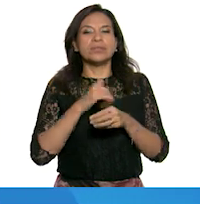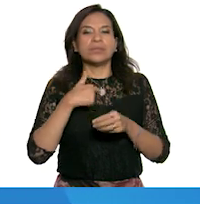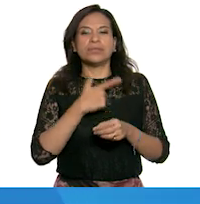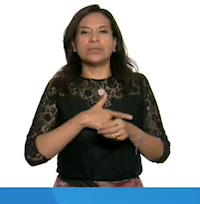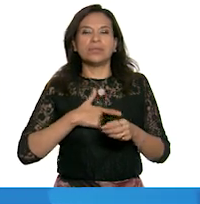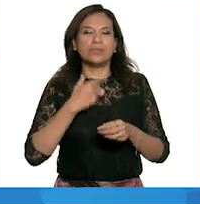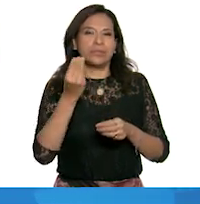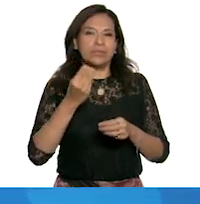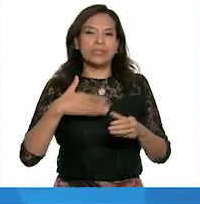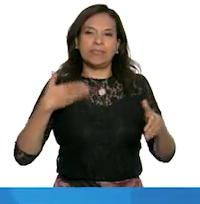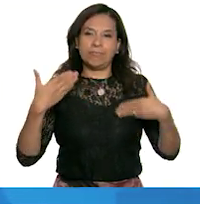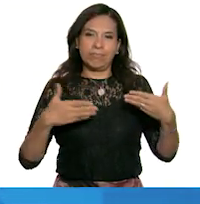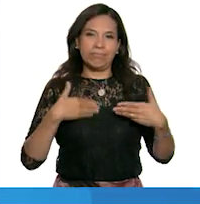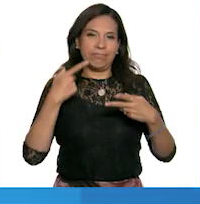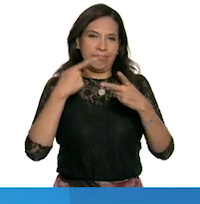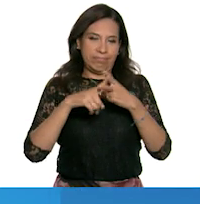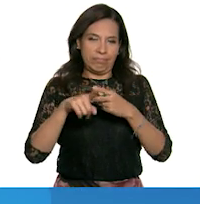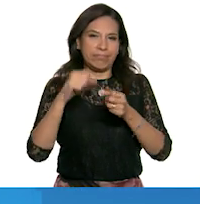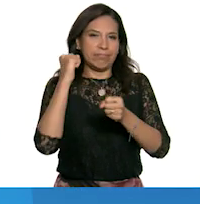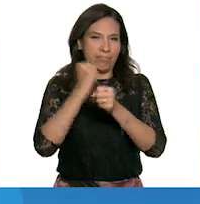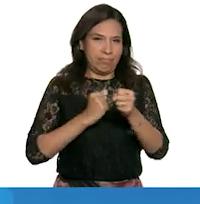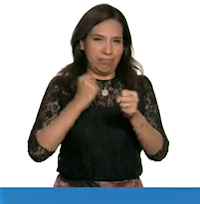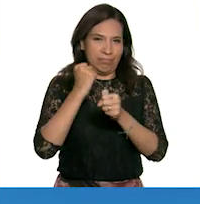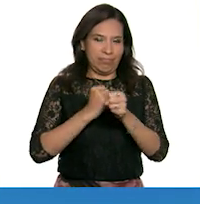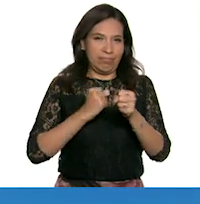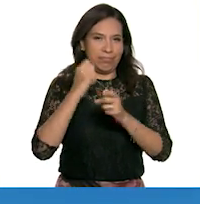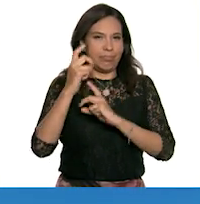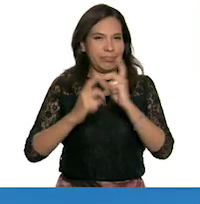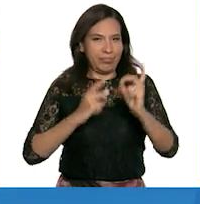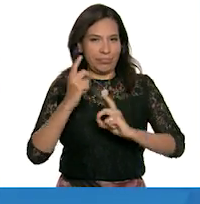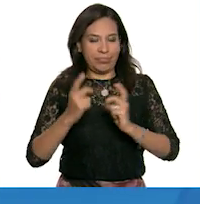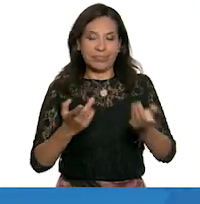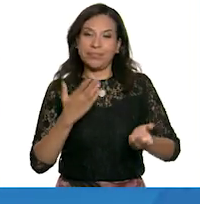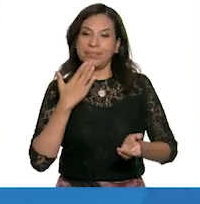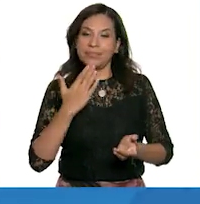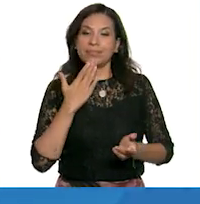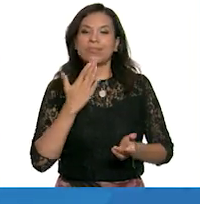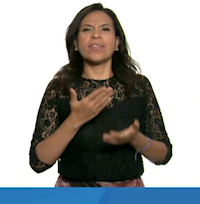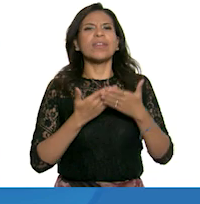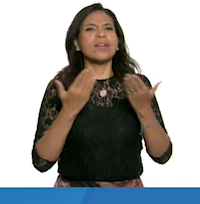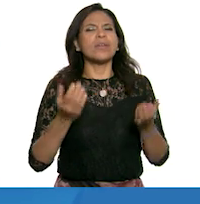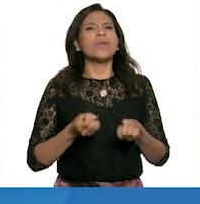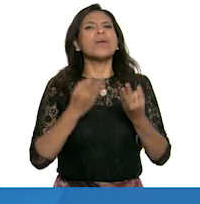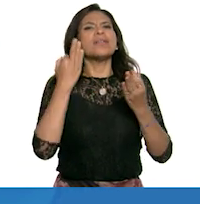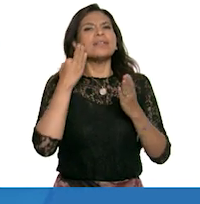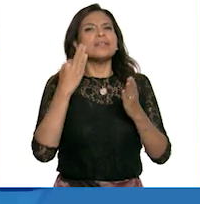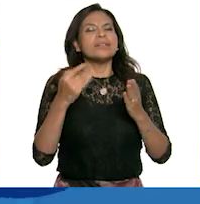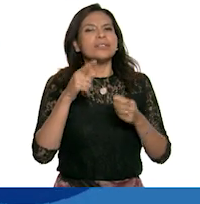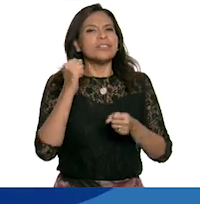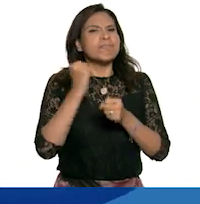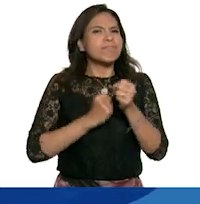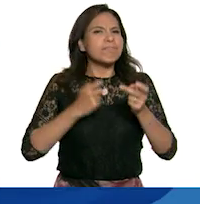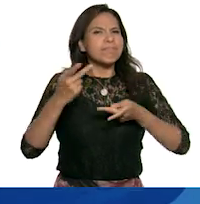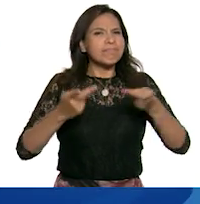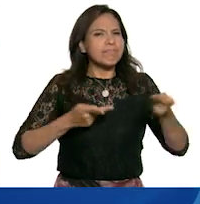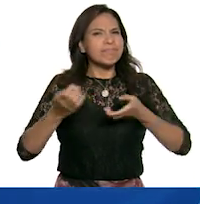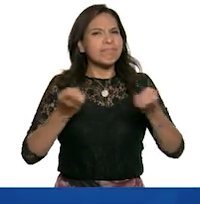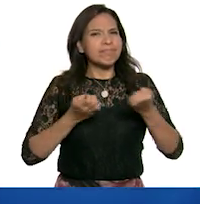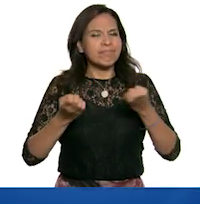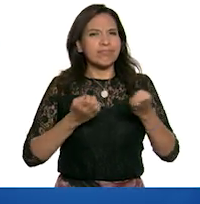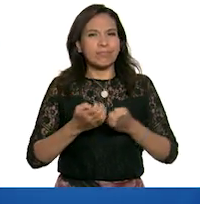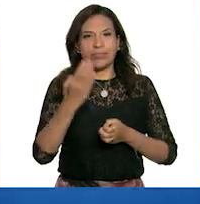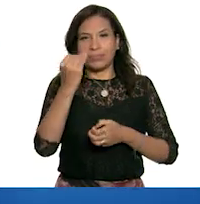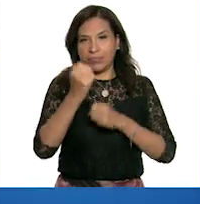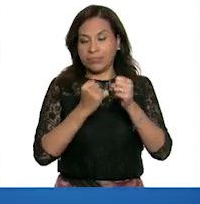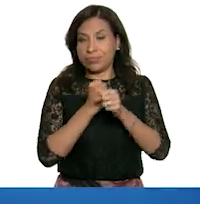muy divertido al momento de empezar a practicar este deporte. ¡Ah, qué bien! Oigan, ¿y cuánto tiempo han practicado este deporte? Yo llevo